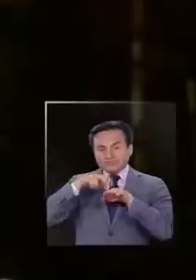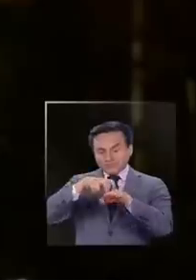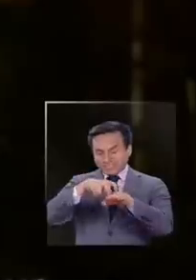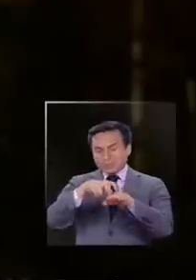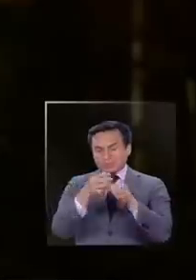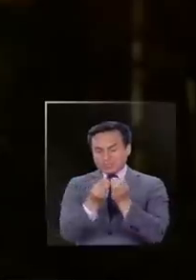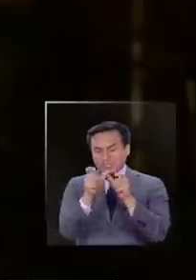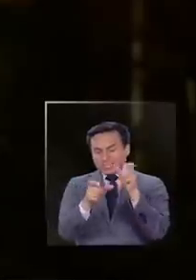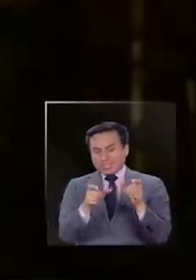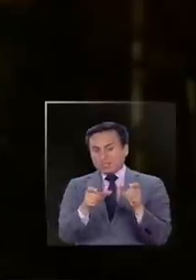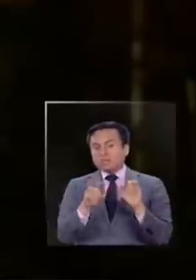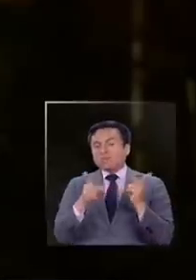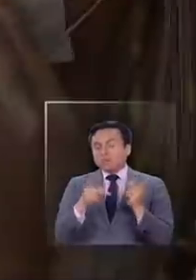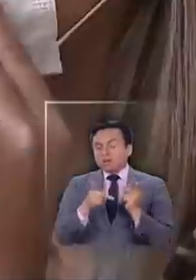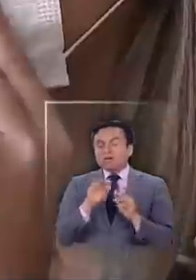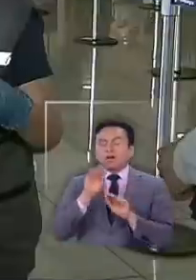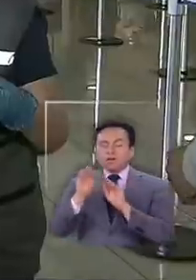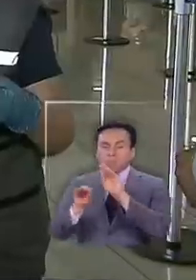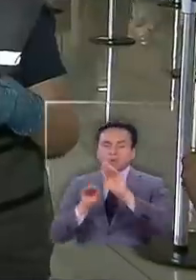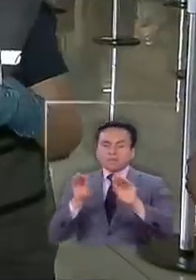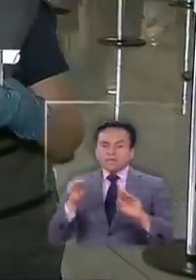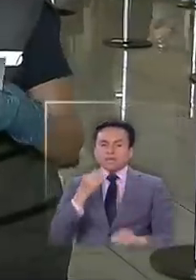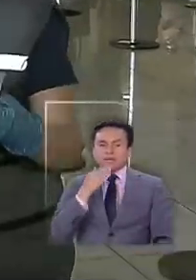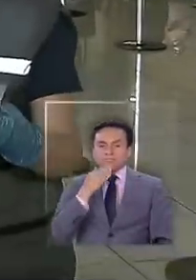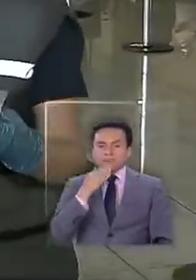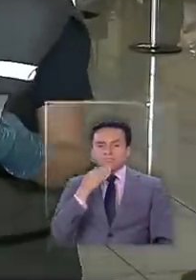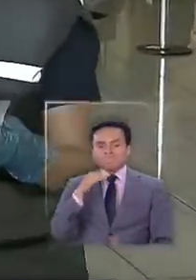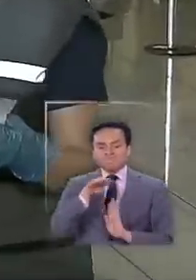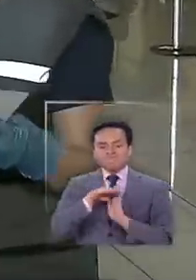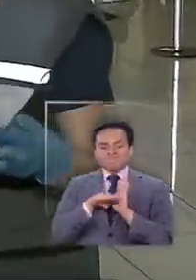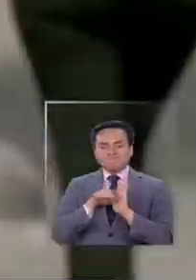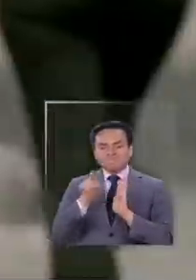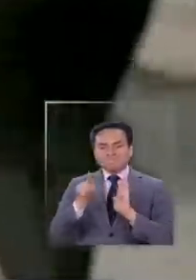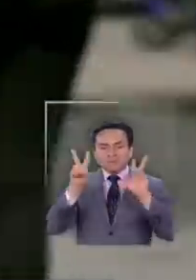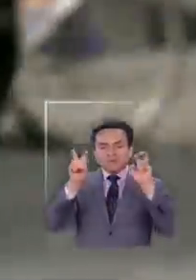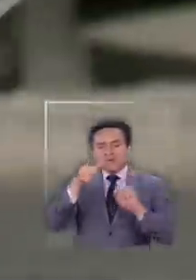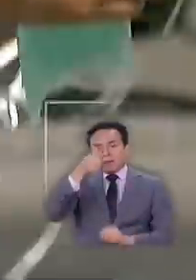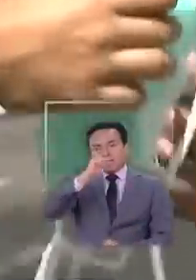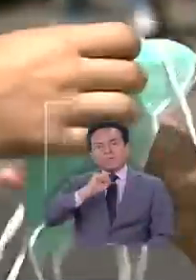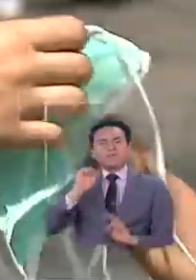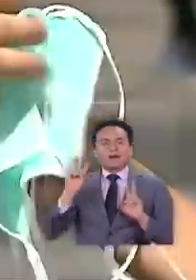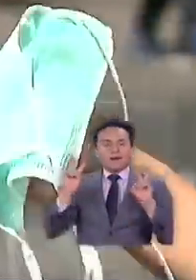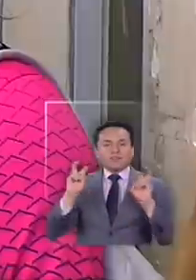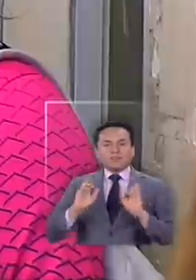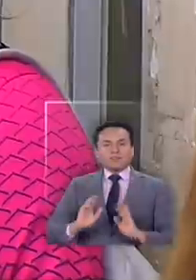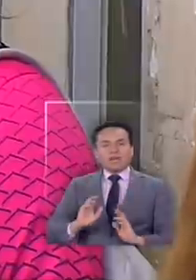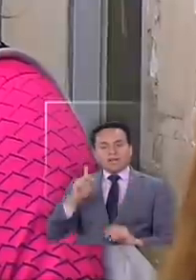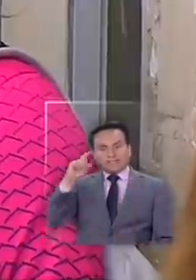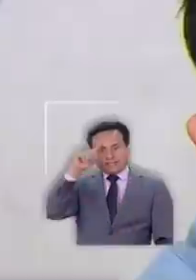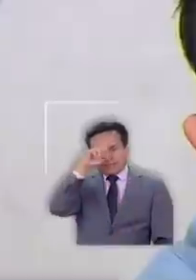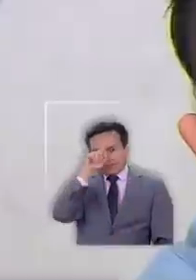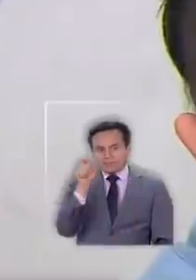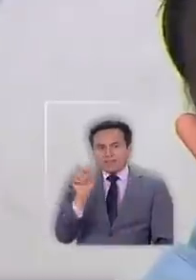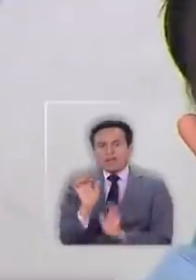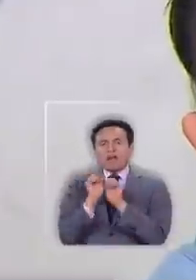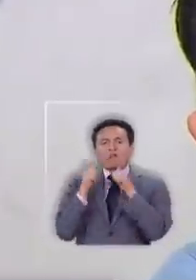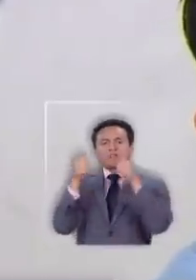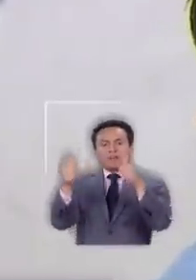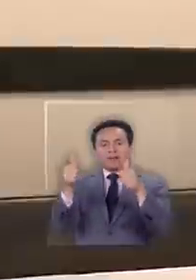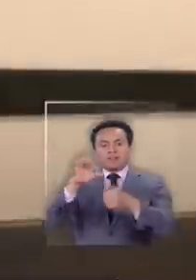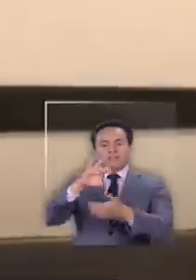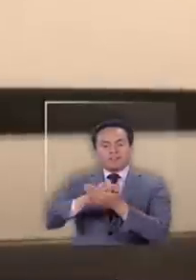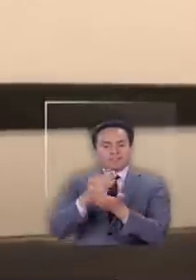público, sería una medida recomendable que eso en un ámbito privado, es decir, es difícil ahí que la autoridad